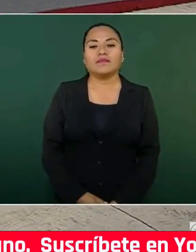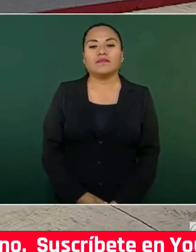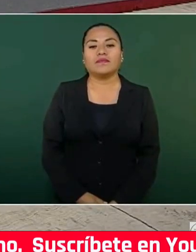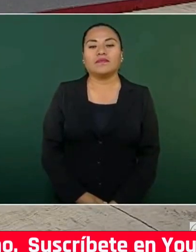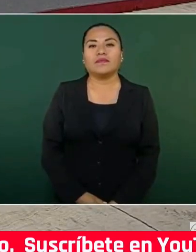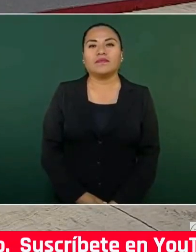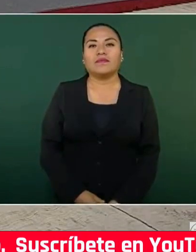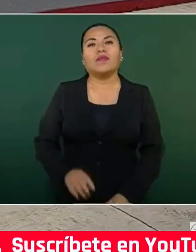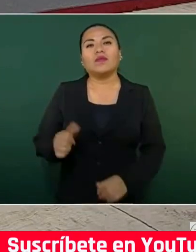La siguiente, por favor.